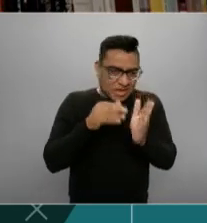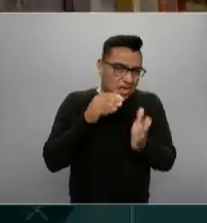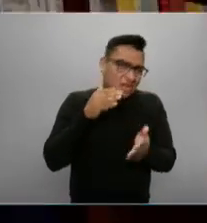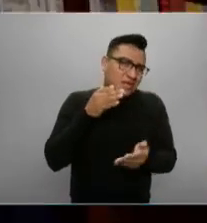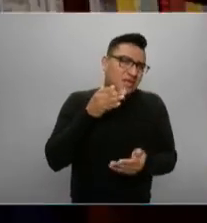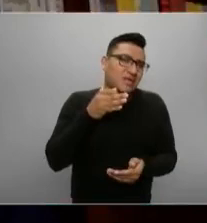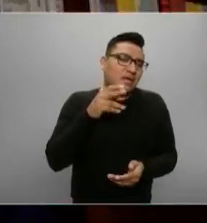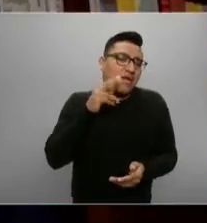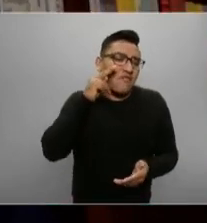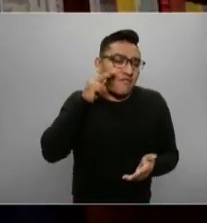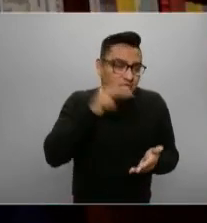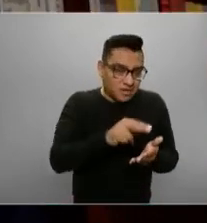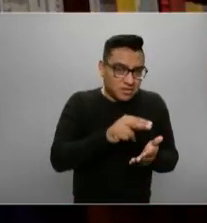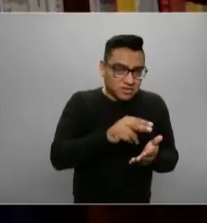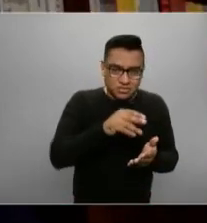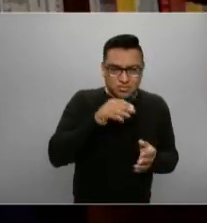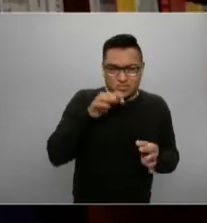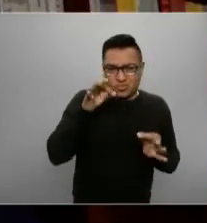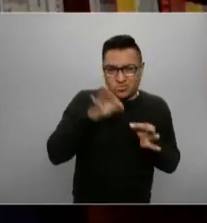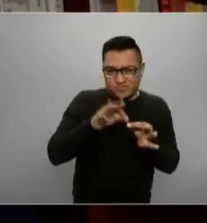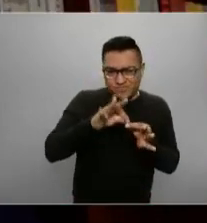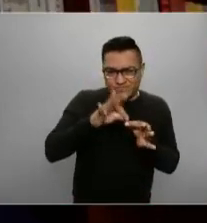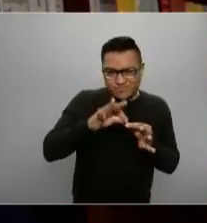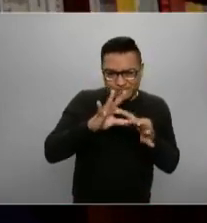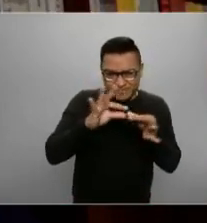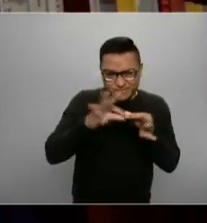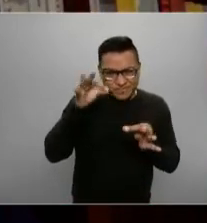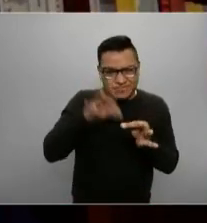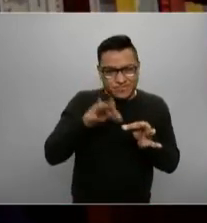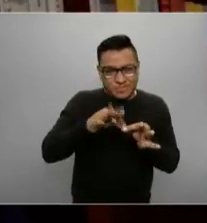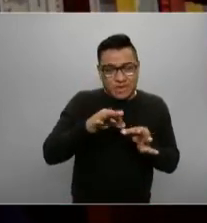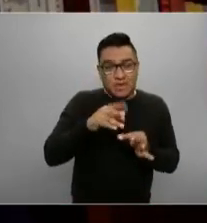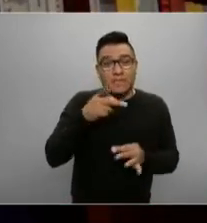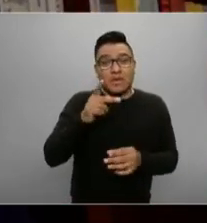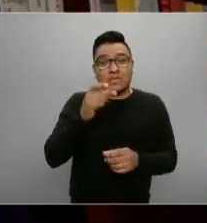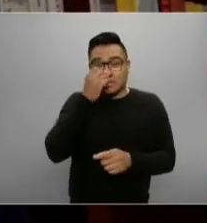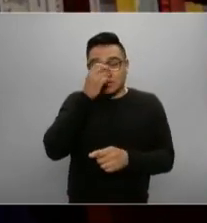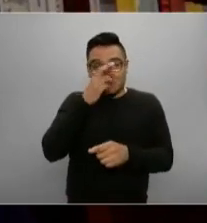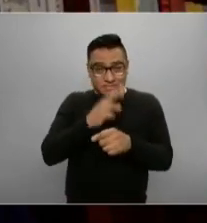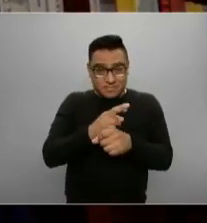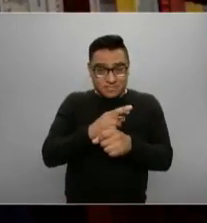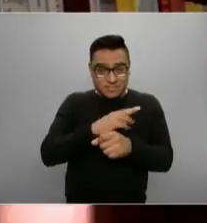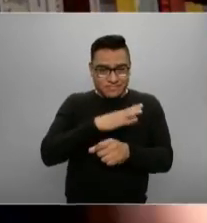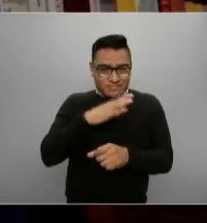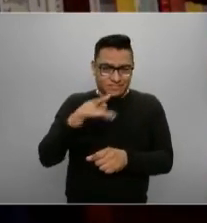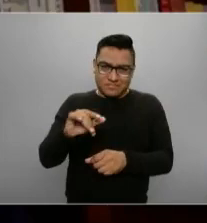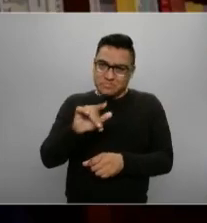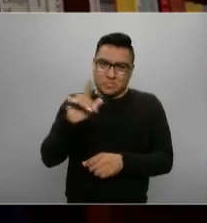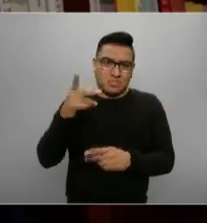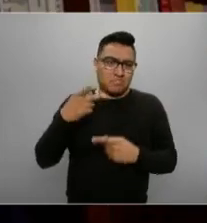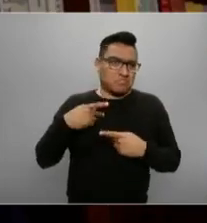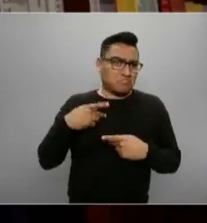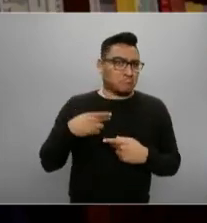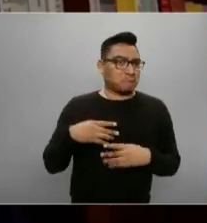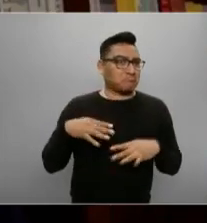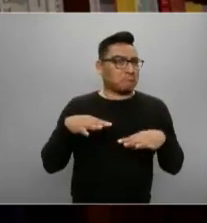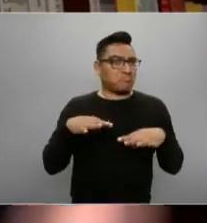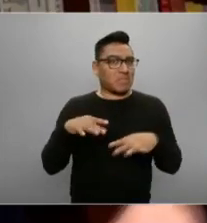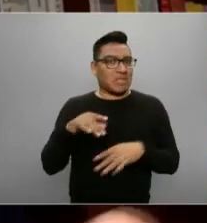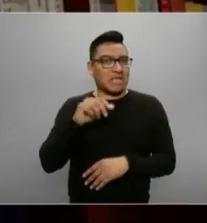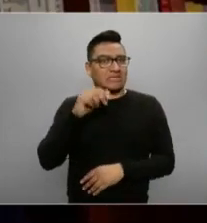tratar de ver que, por un lado, el secretario general, que debo decir que es un tipo de primera, no sé si lo conoces,